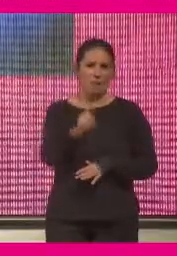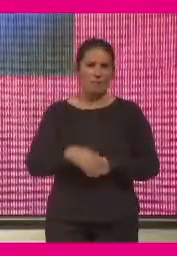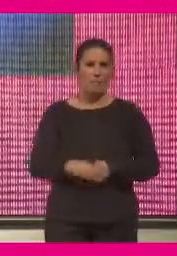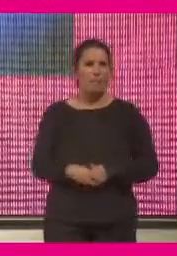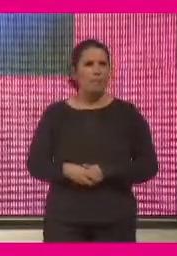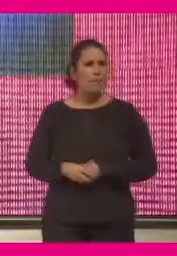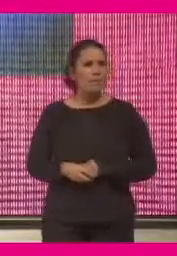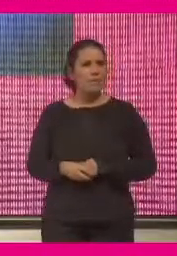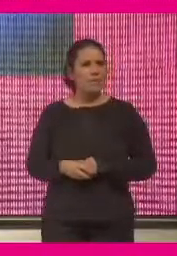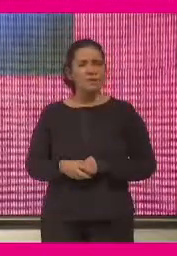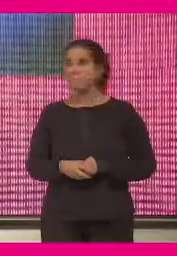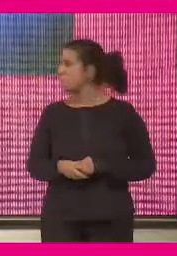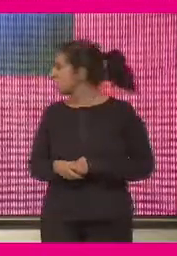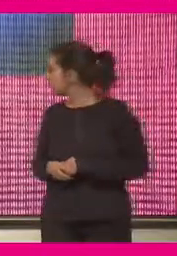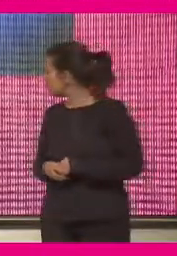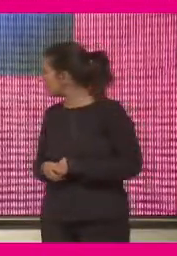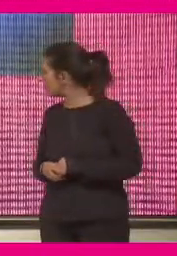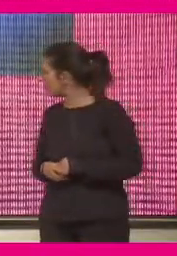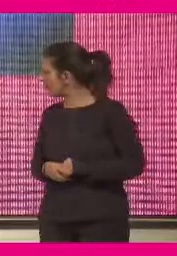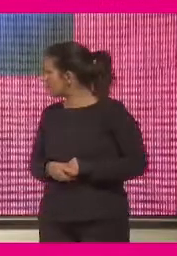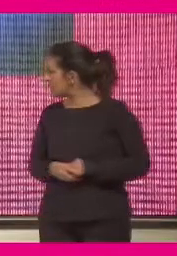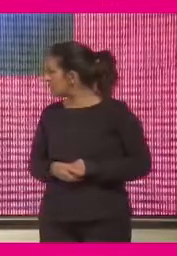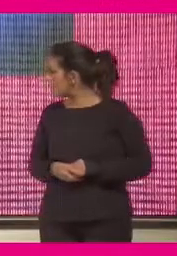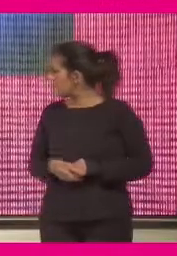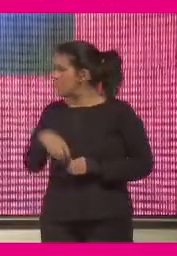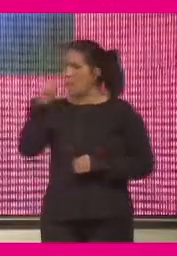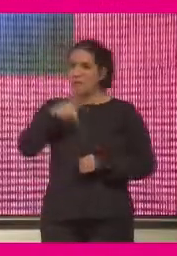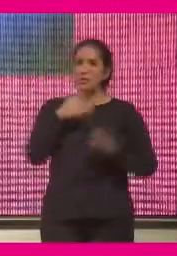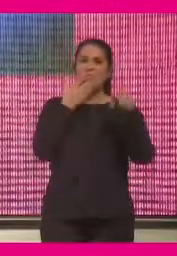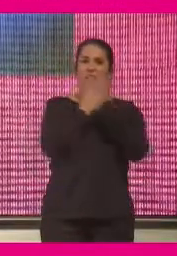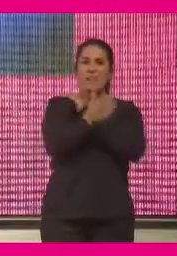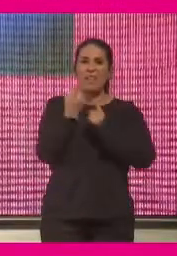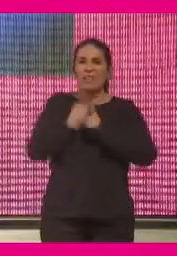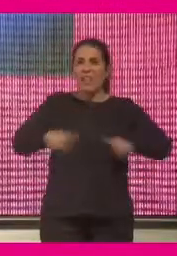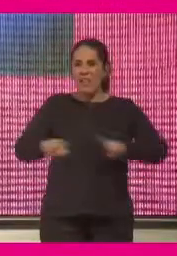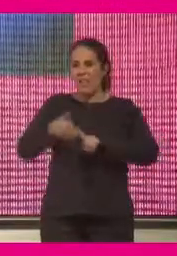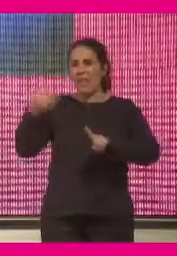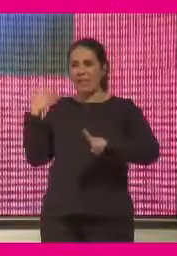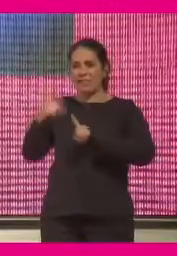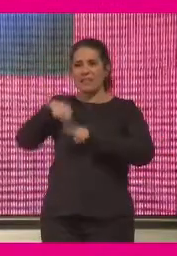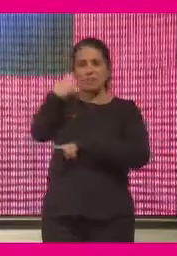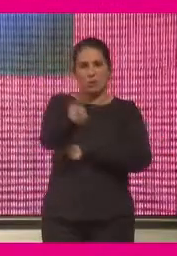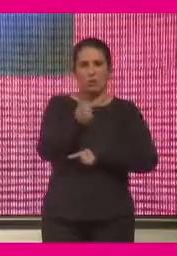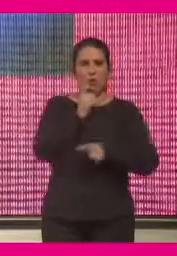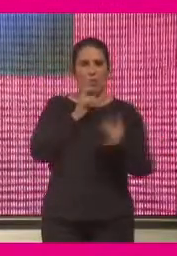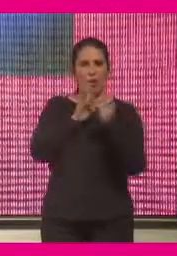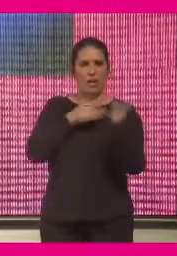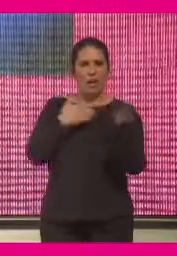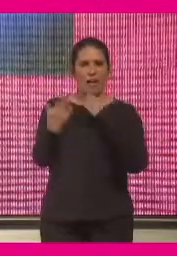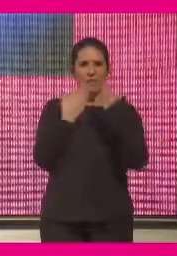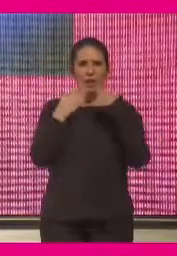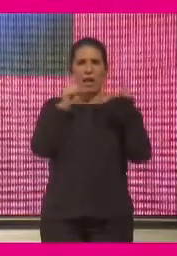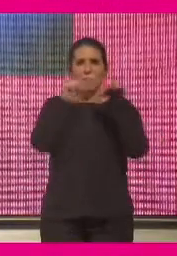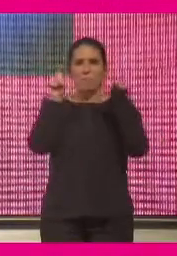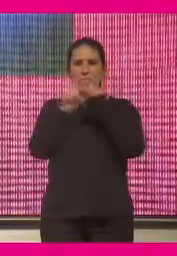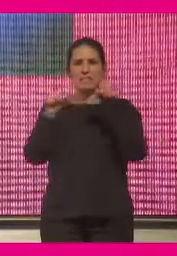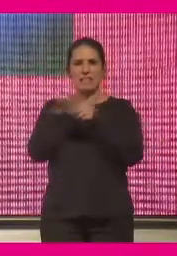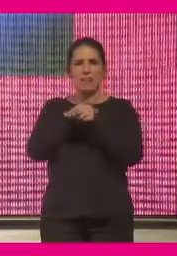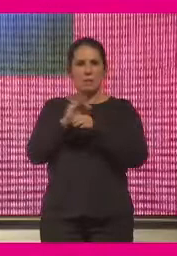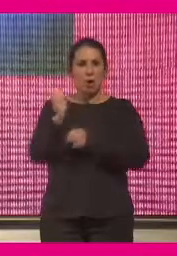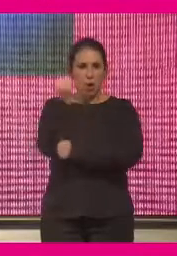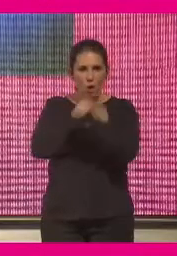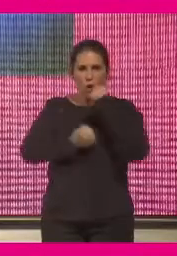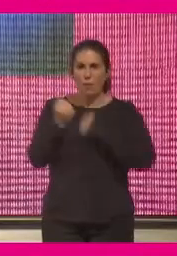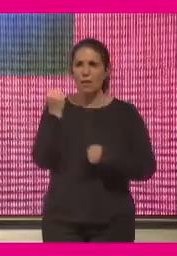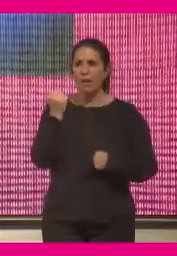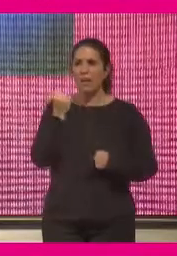la ha marcado todo. Hay un antes y un después en la manera en que nos vamos a relacionar, en la manera en que las empresas pueden seguir su actividad económica y la